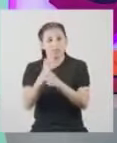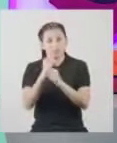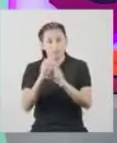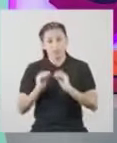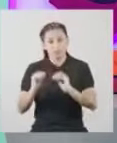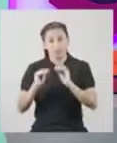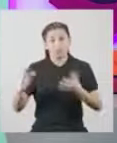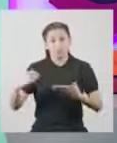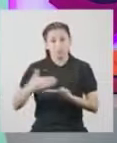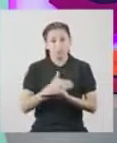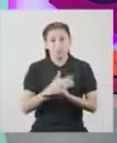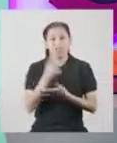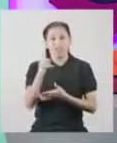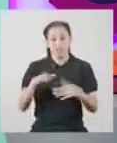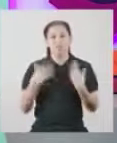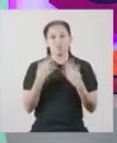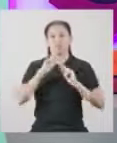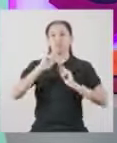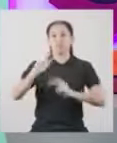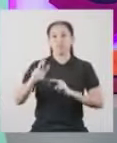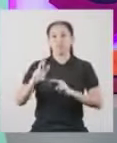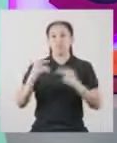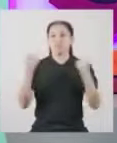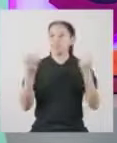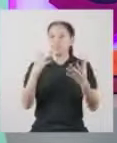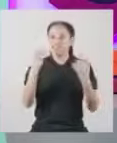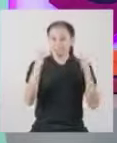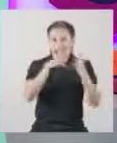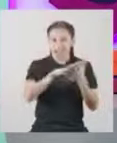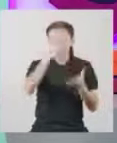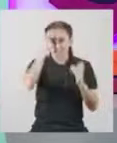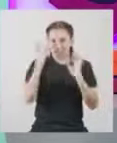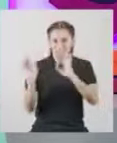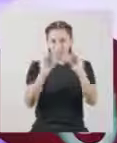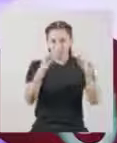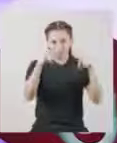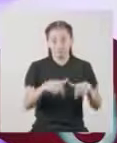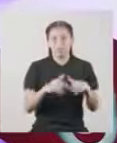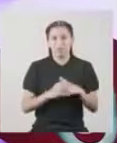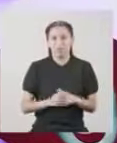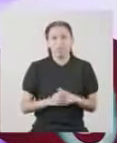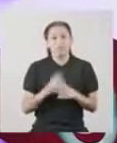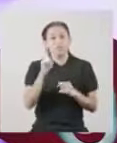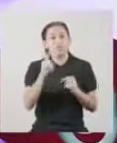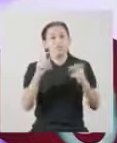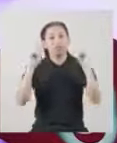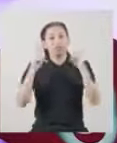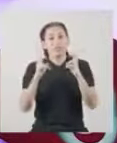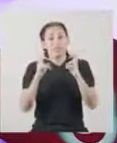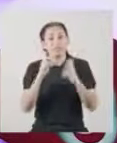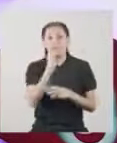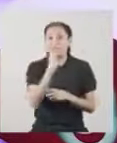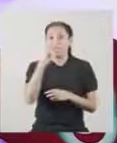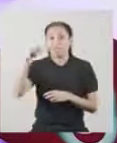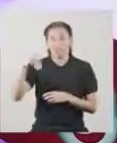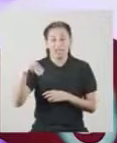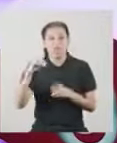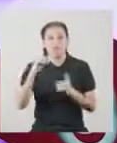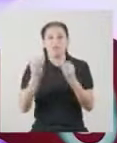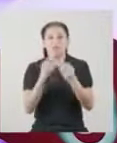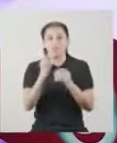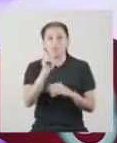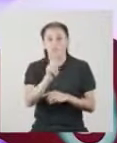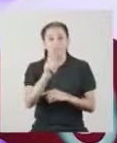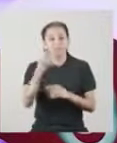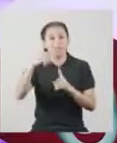en el trabajo de la crianza de las truchas, ellas les podrán hablar de lo que han aprendido. A estimar las medidas de dispersión que